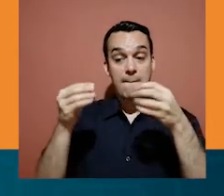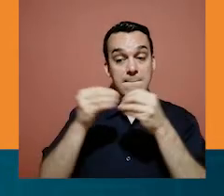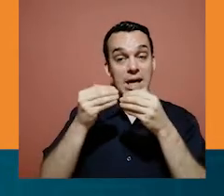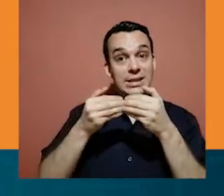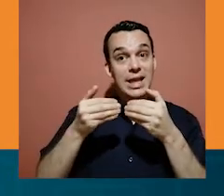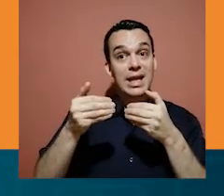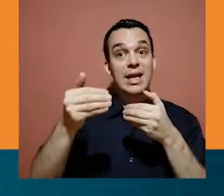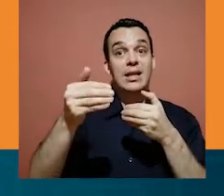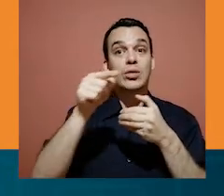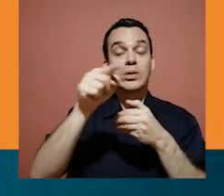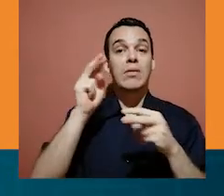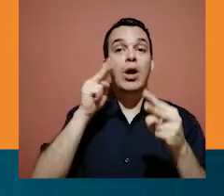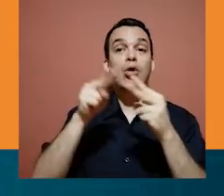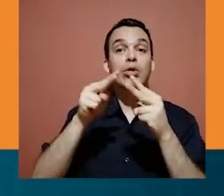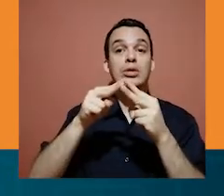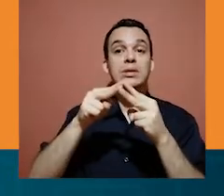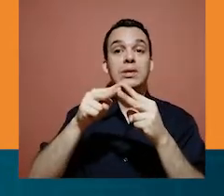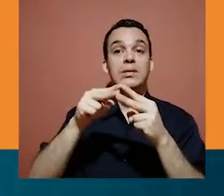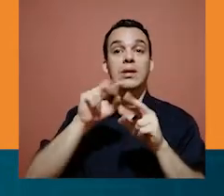la respuesta a esta trivia histórica.